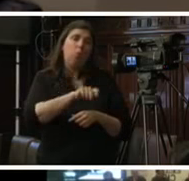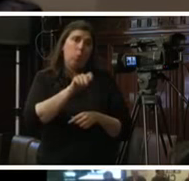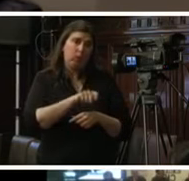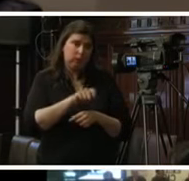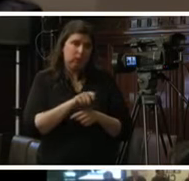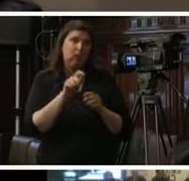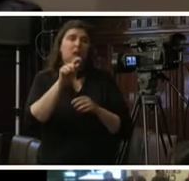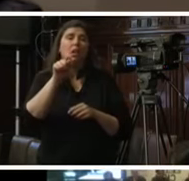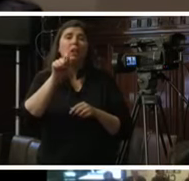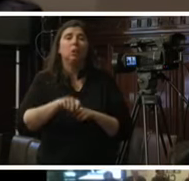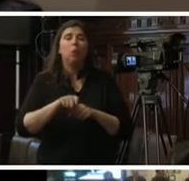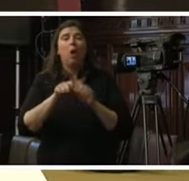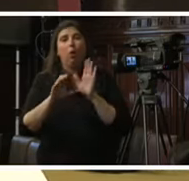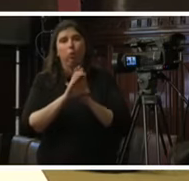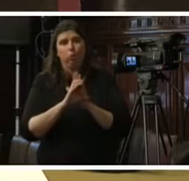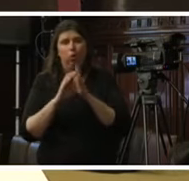gracias